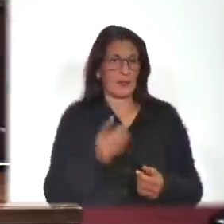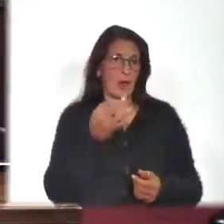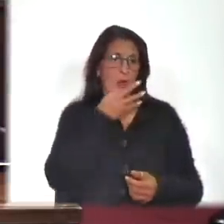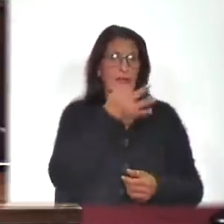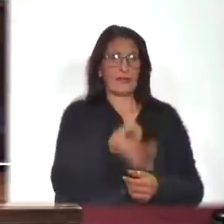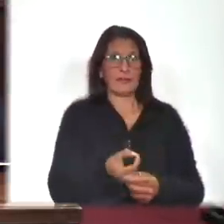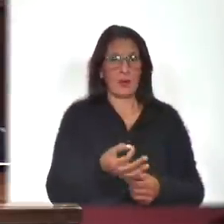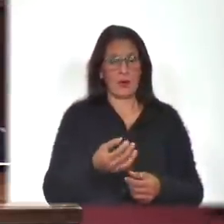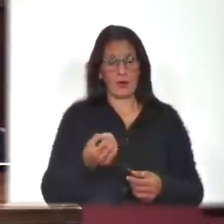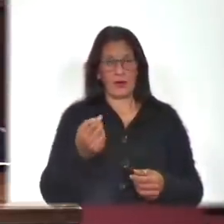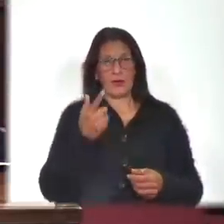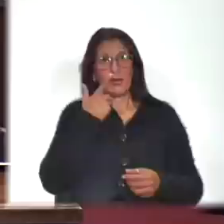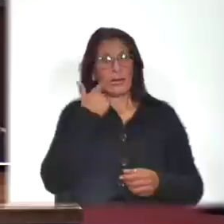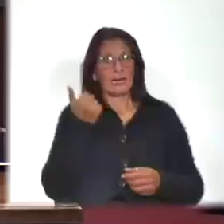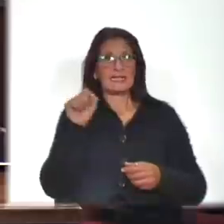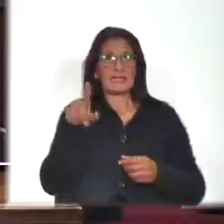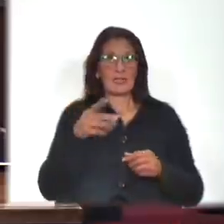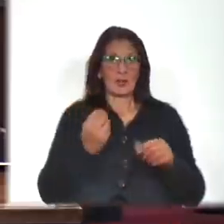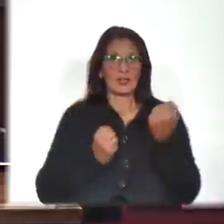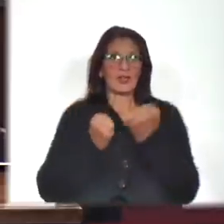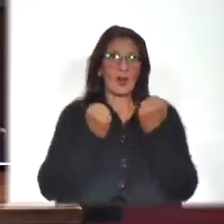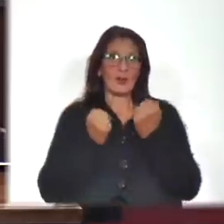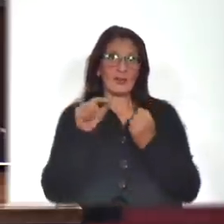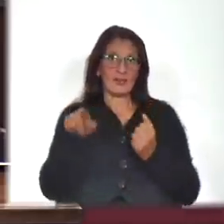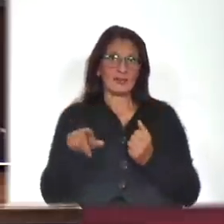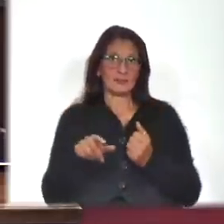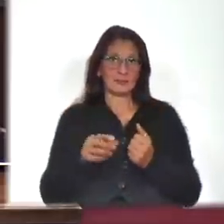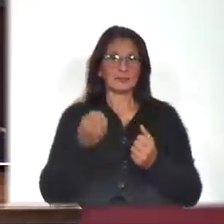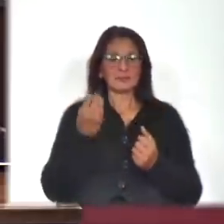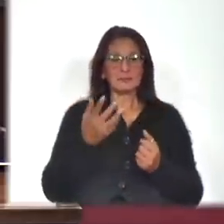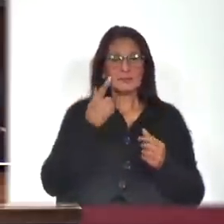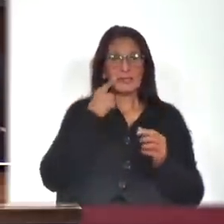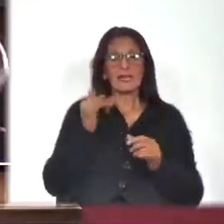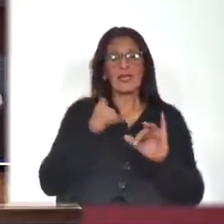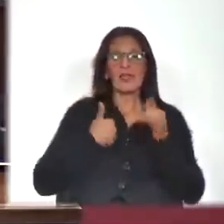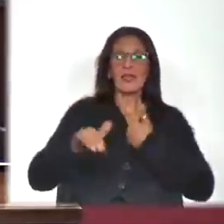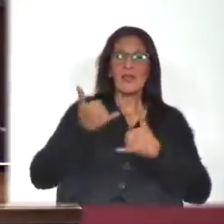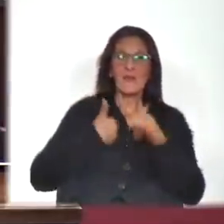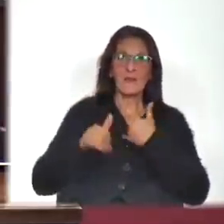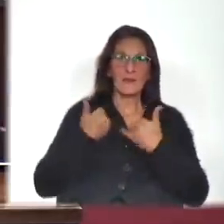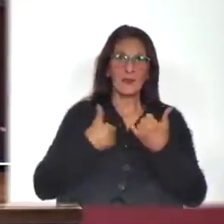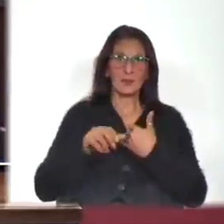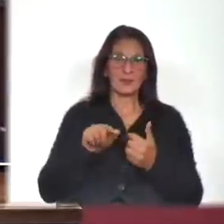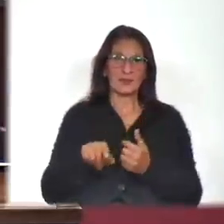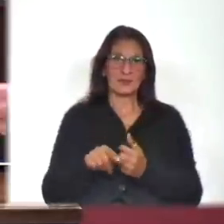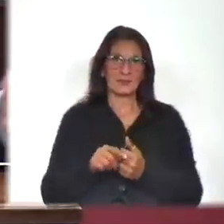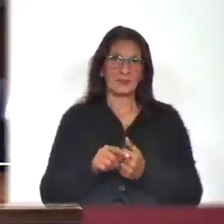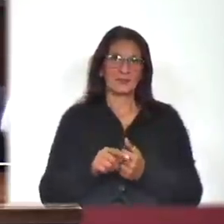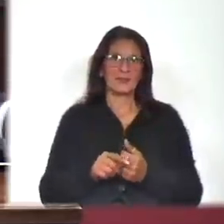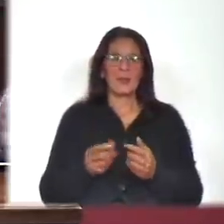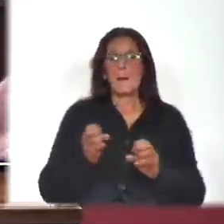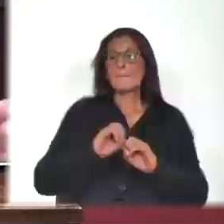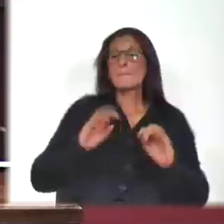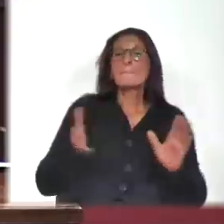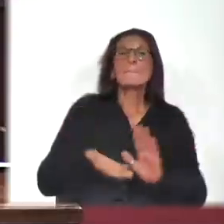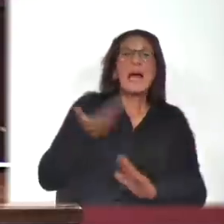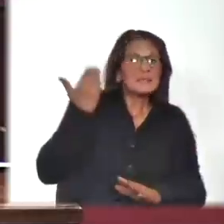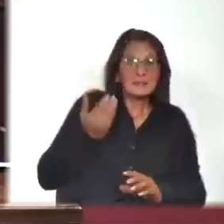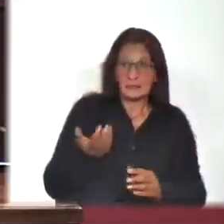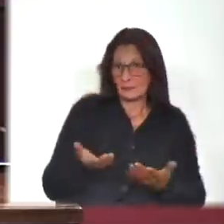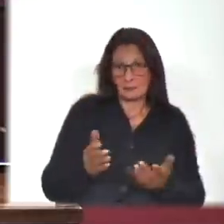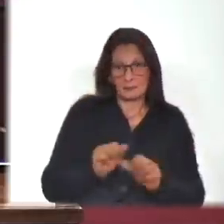el señor Director General del Ministerio de Economía. Cuando se hizo el pedido a través del mecanismo, el pedido de informe fue atendido y satisfecho. Más no se puede pedir.